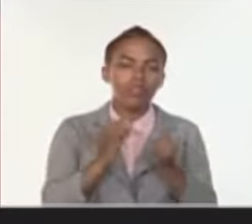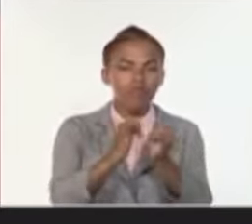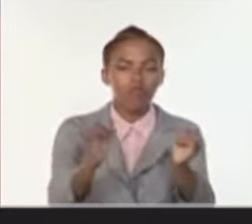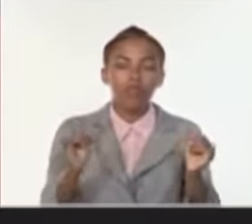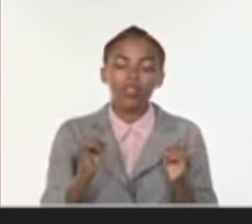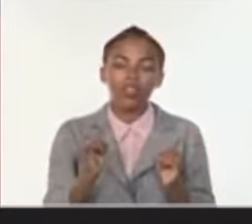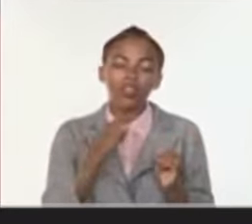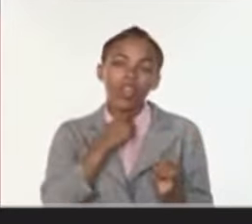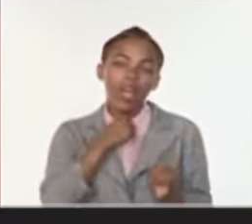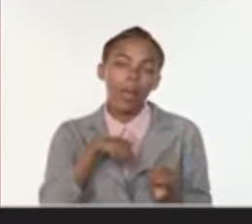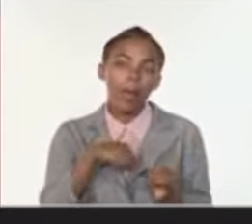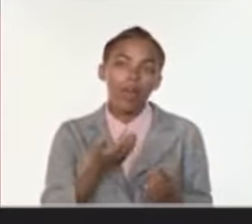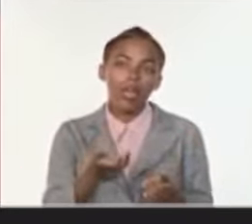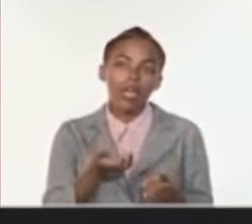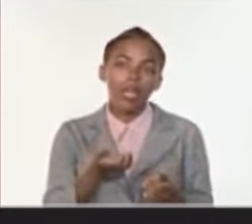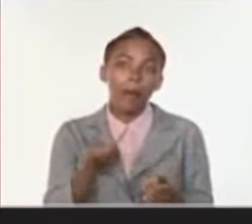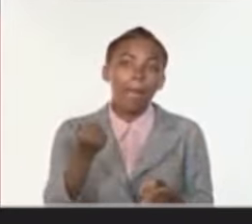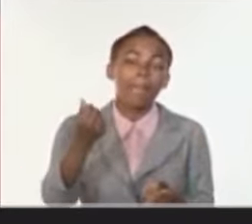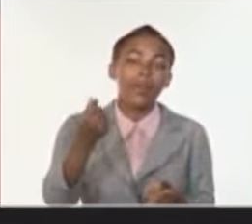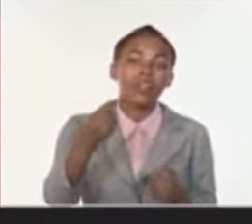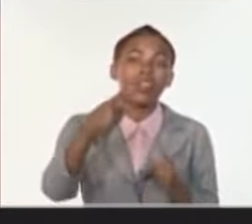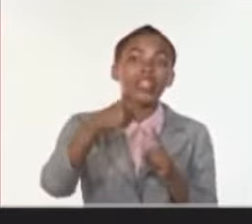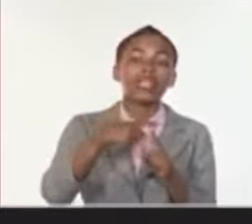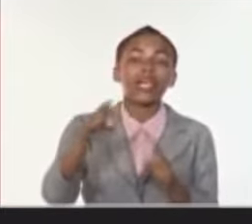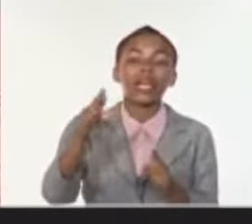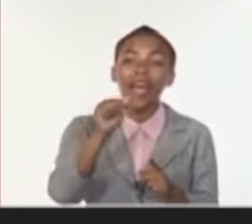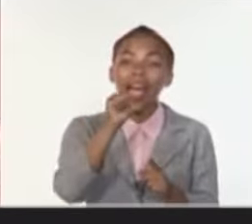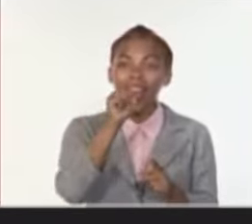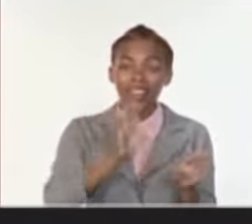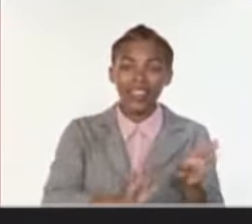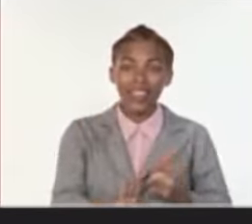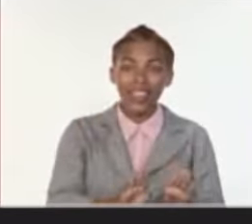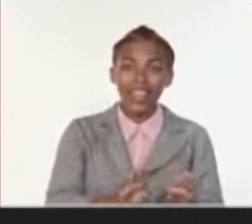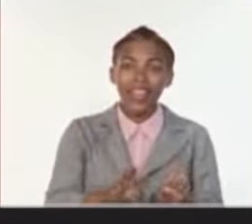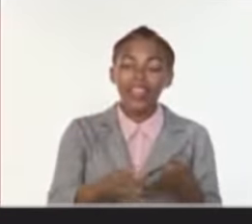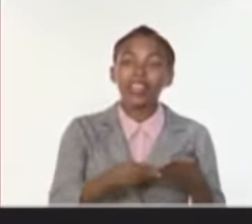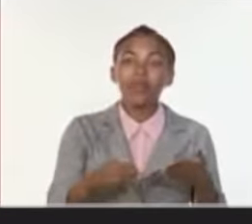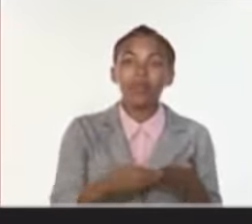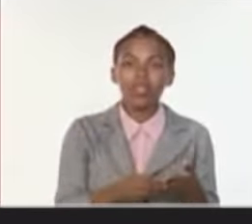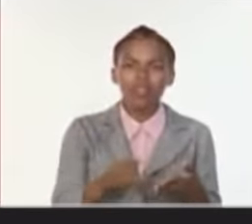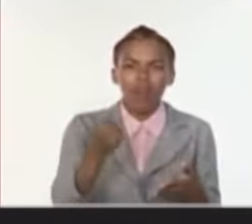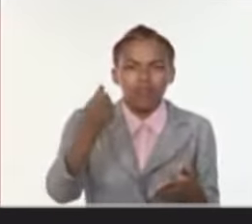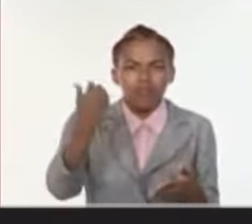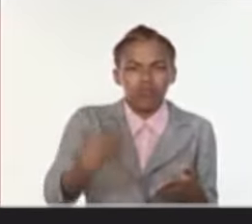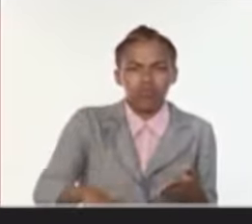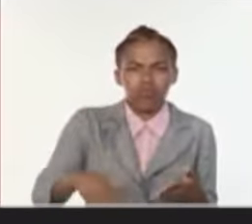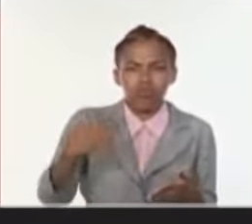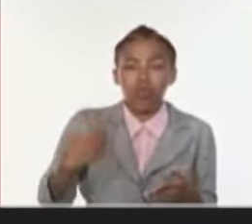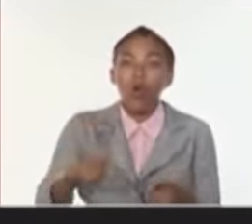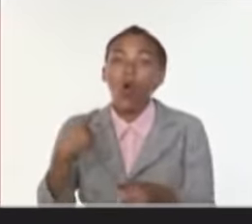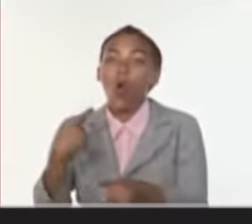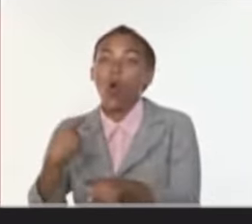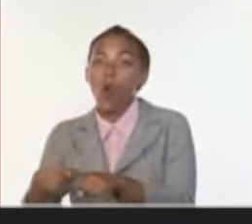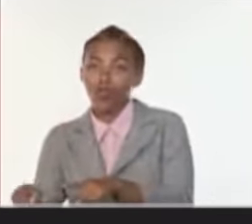de la TRD en divisas son más caros en algunos productos que estos que se han topado.